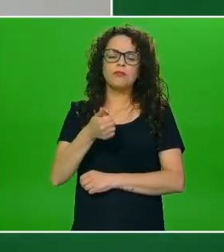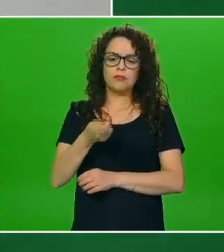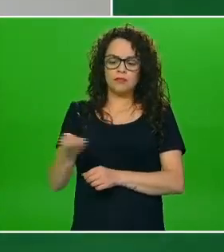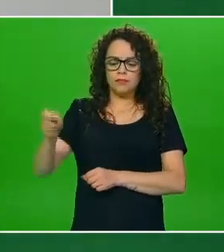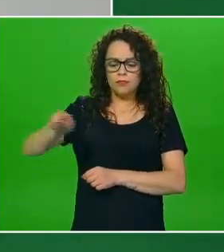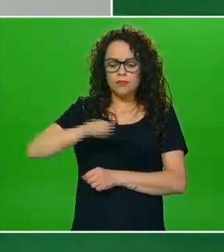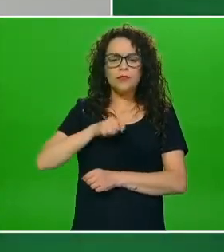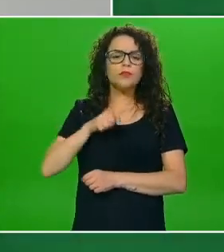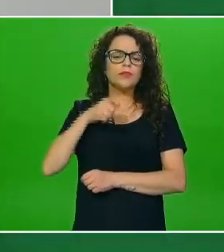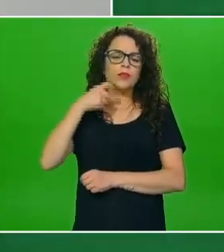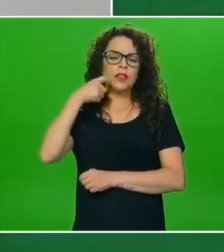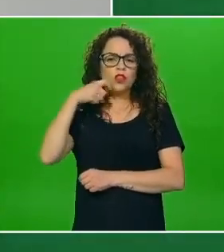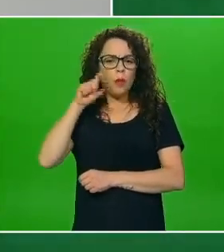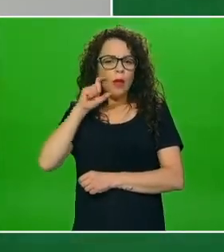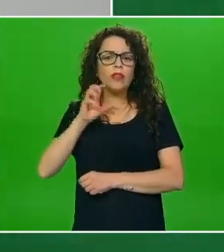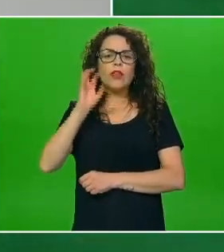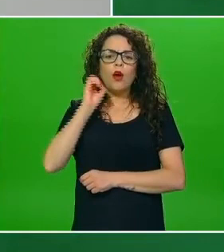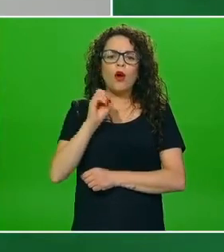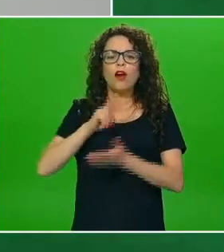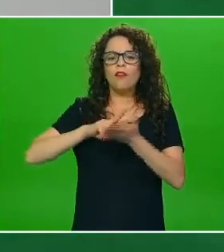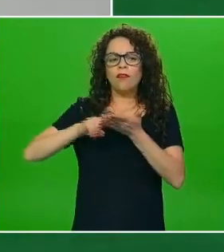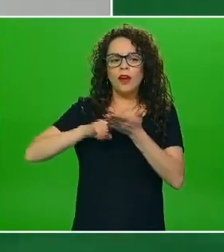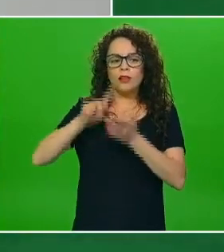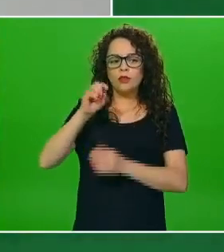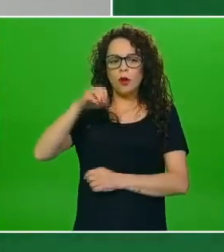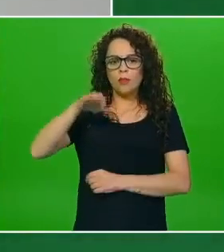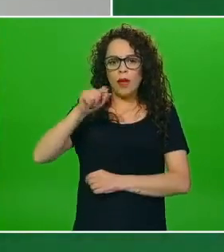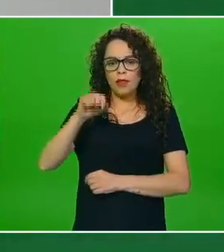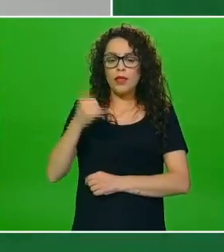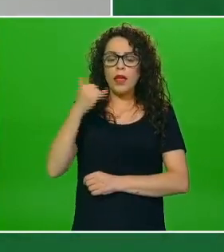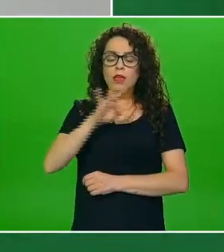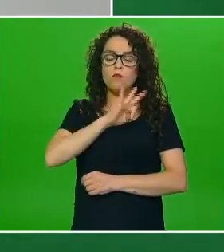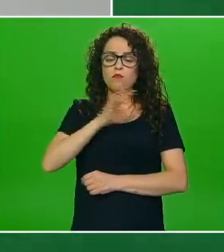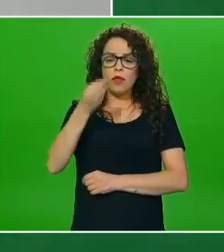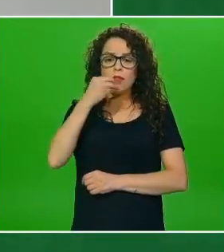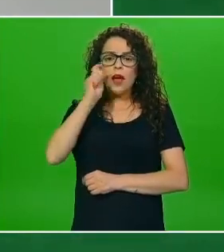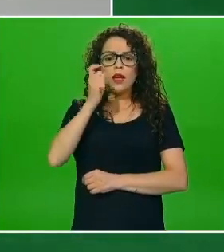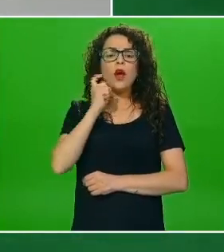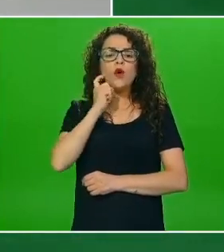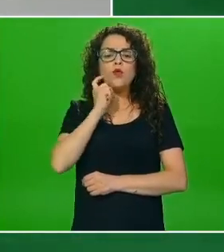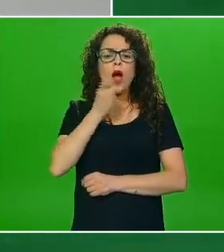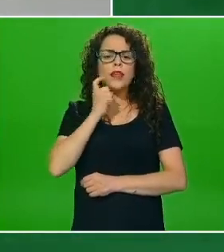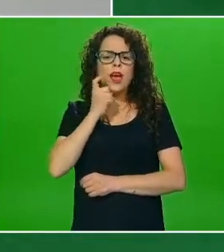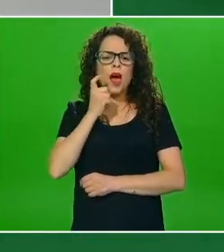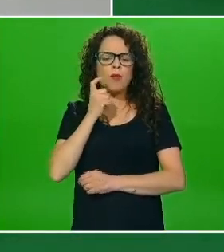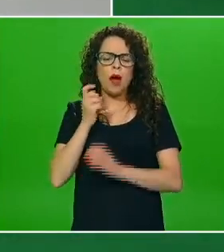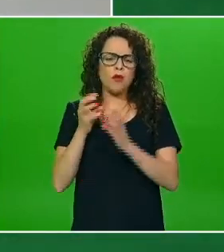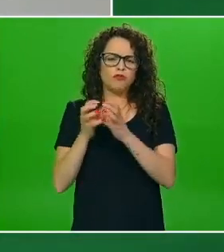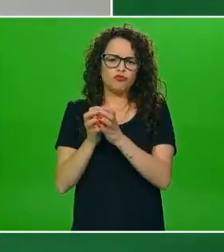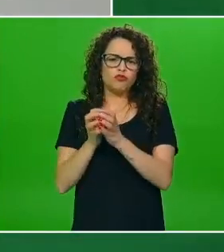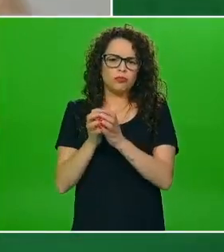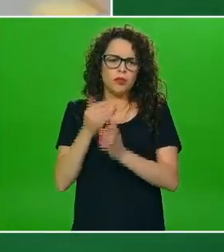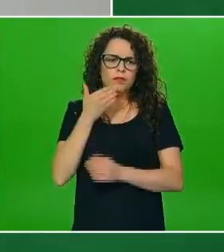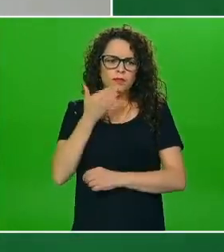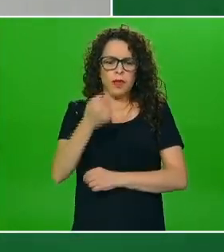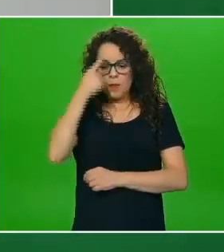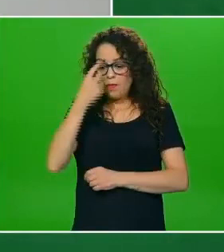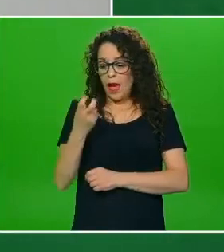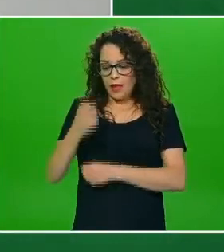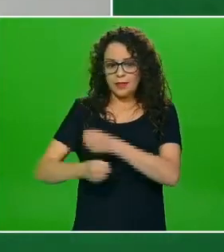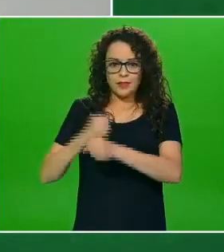y se puede acompañar de una guayaba medianita para este rango de edad